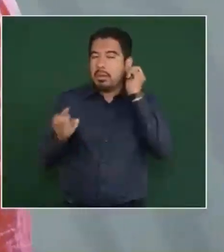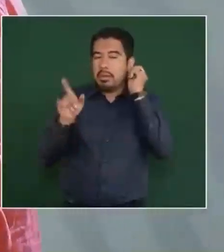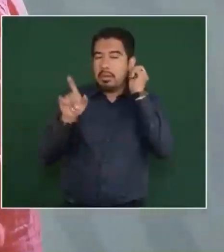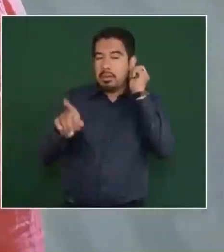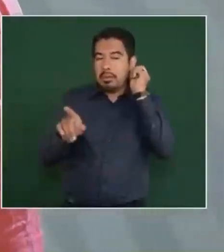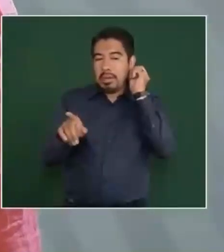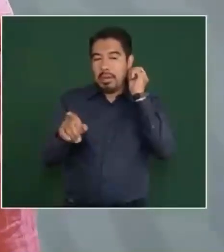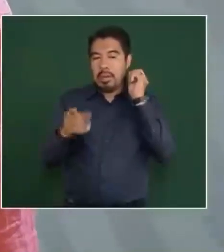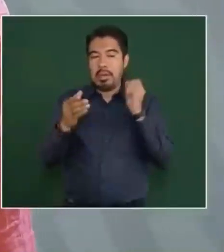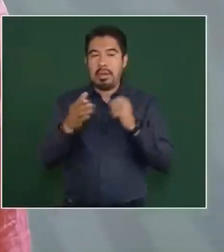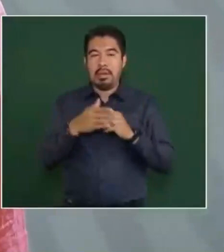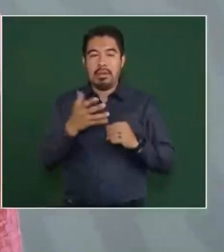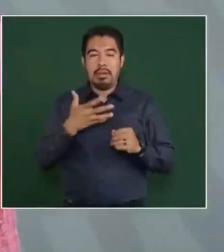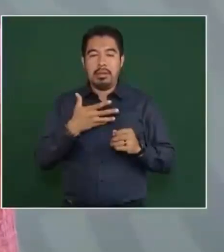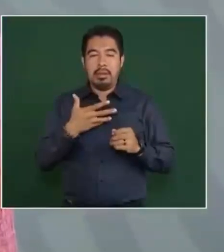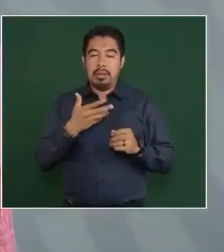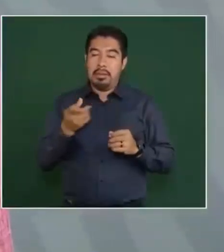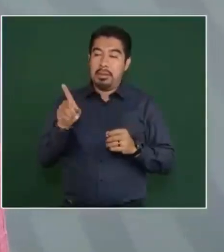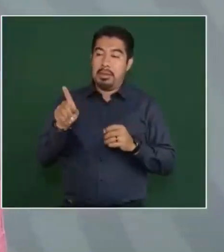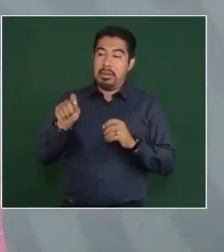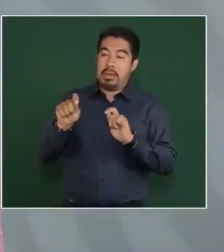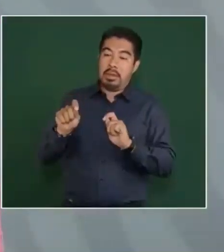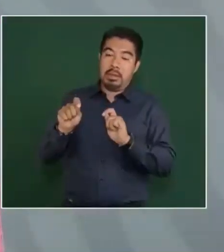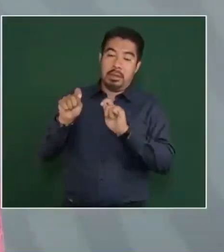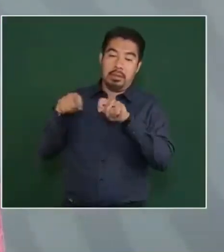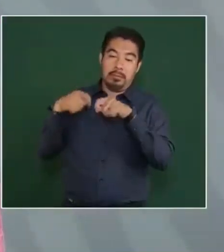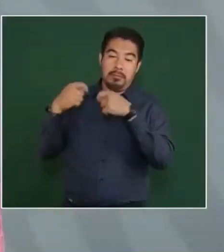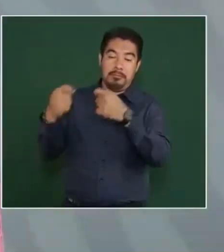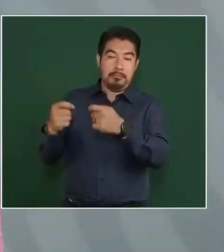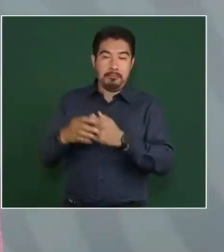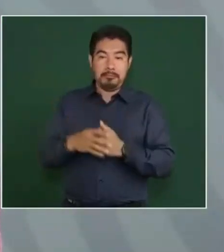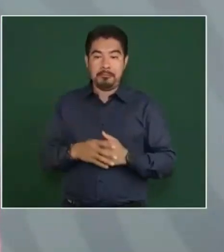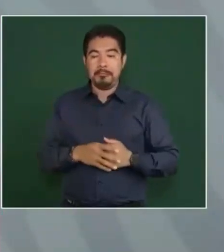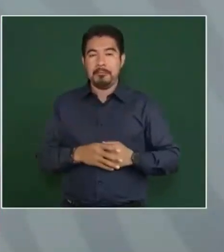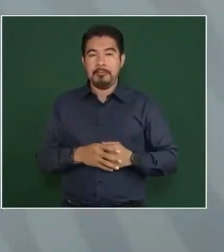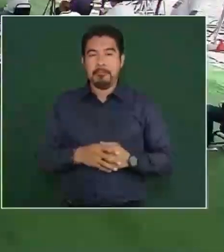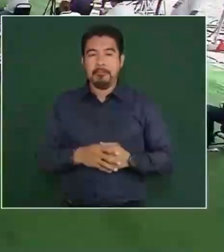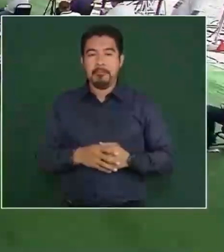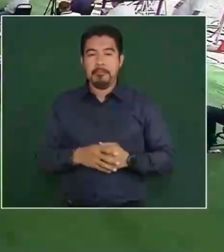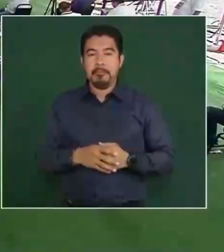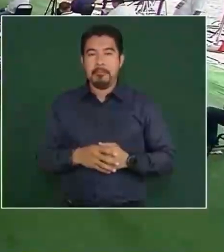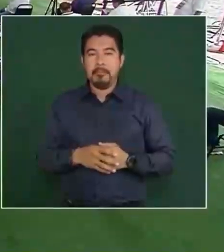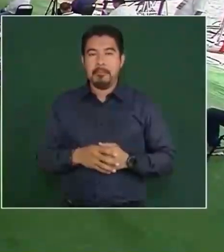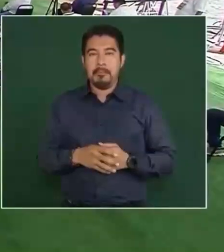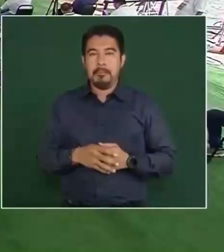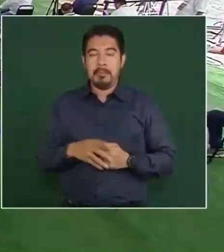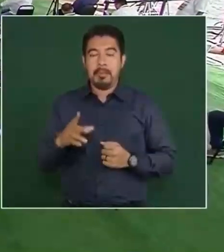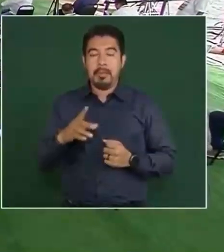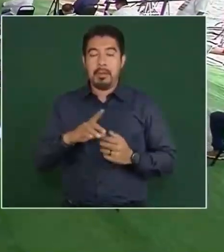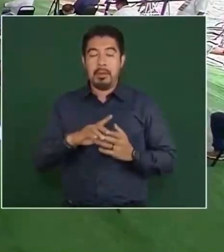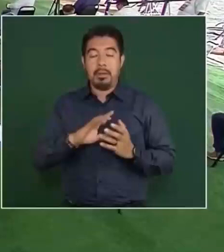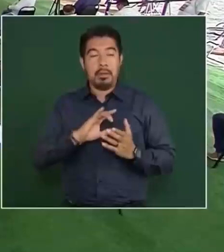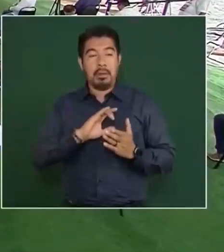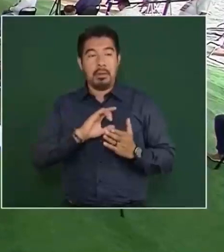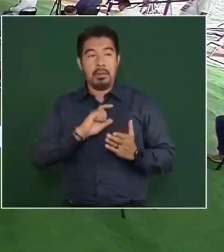quien corresponda el que pagaran